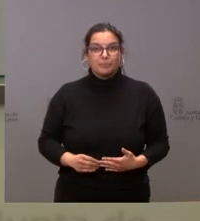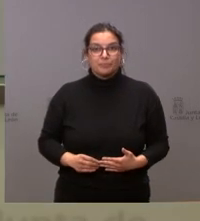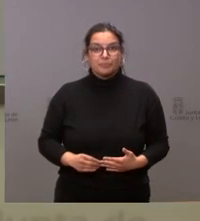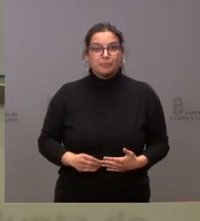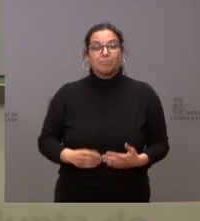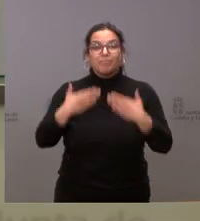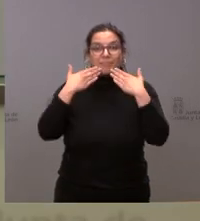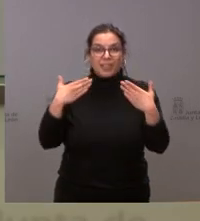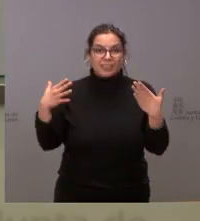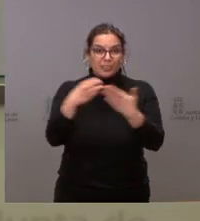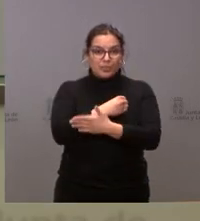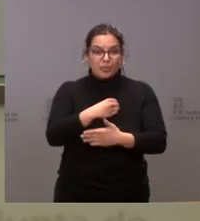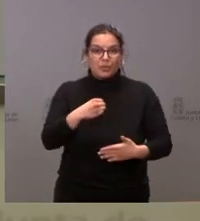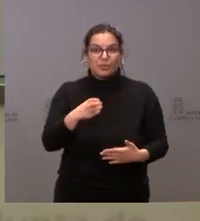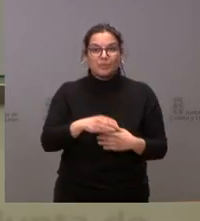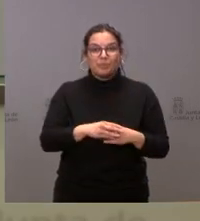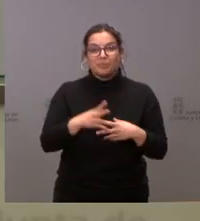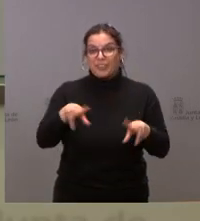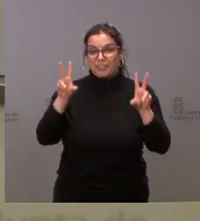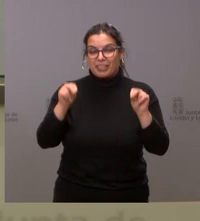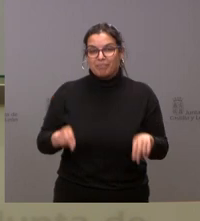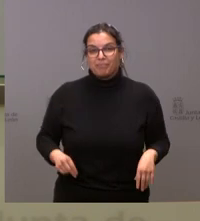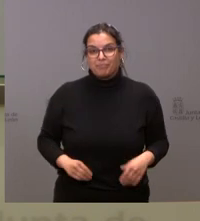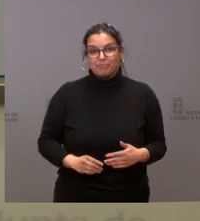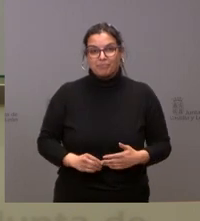Pues muchas gracias a todos y terminamos aquí.